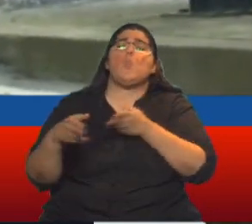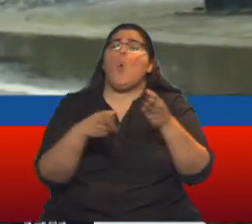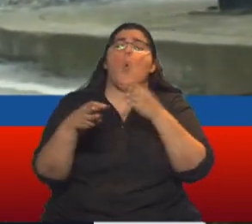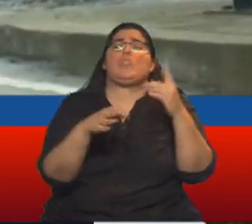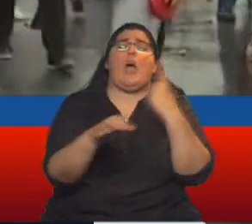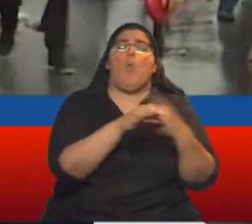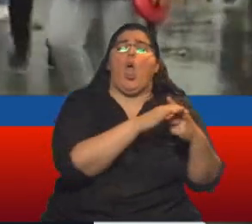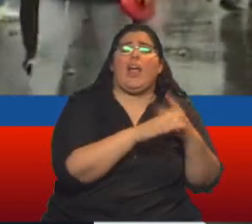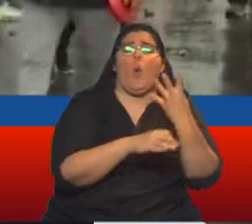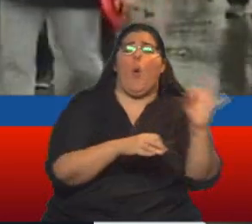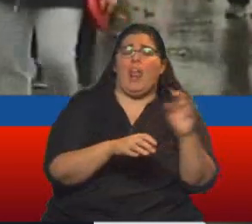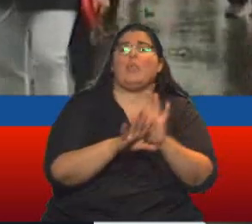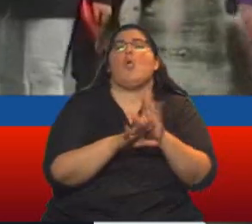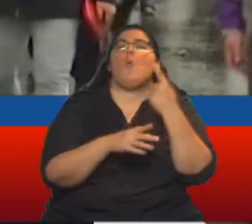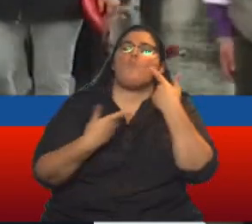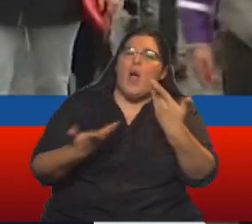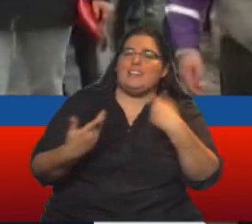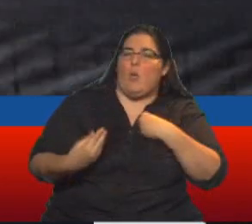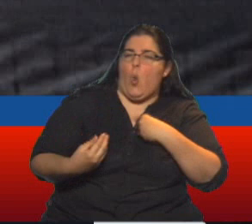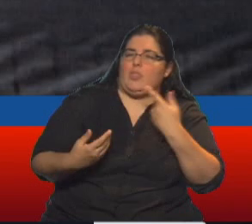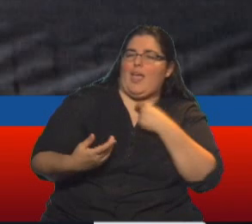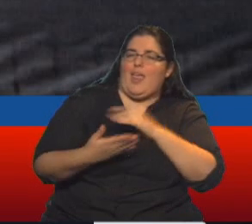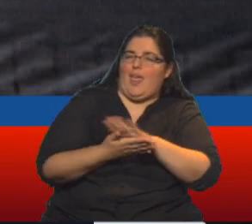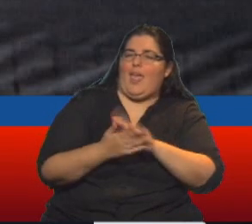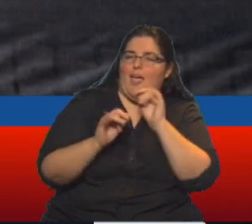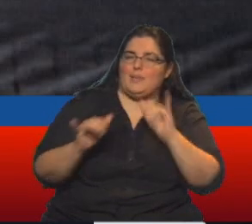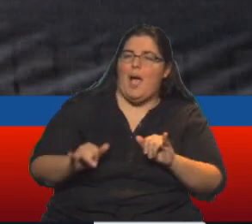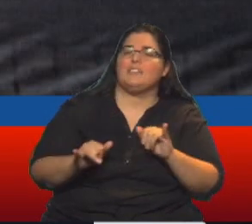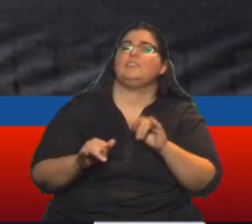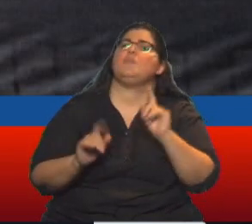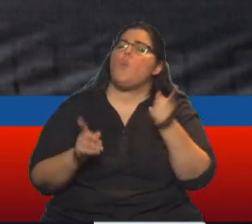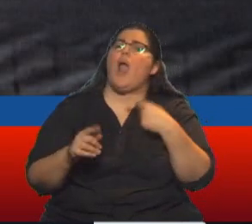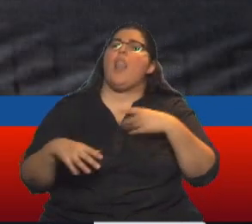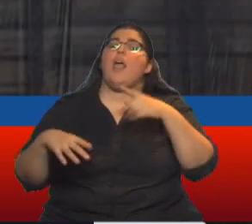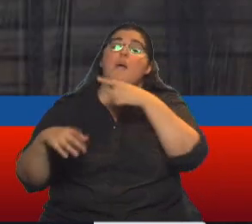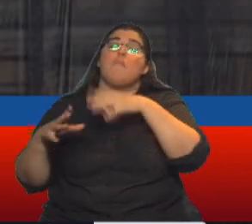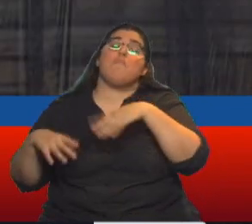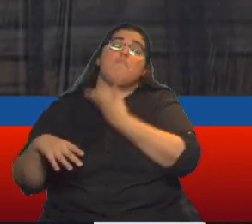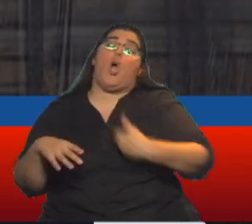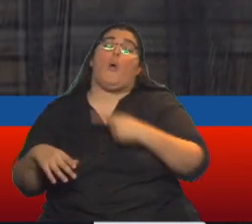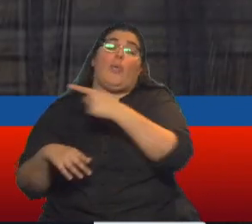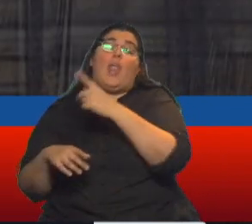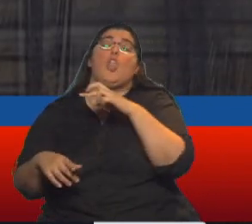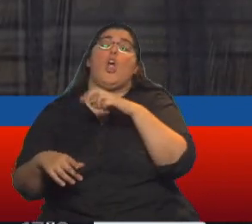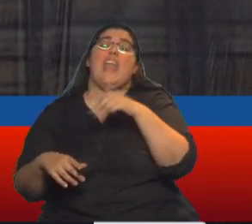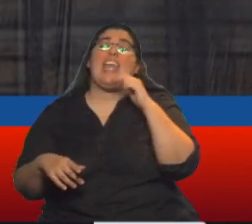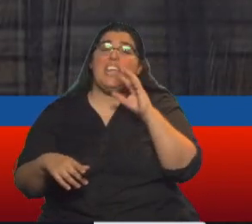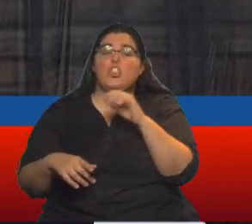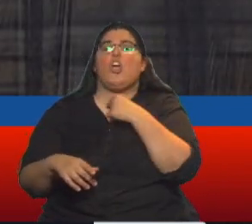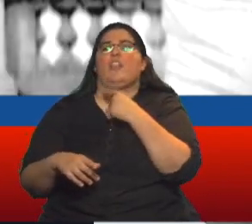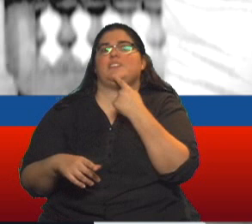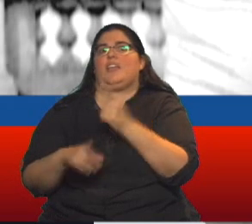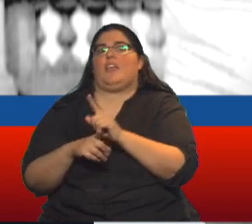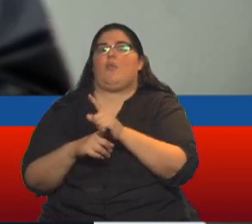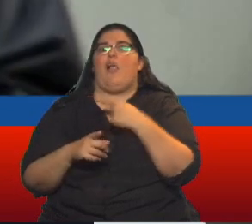gesto de voluntad para encarar una salida pacífica, el Palacio de Nariño insiste con la idea de militarizar las protestas en las ciudades más